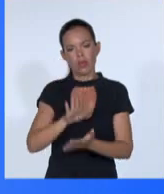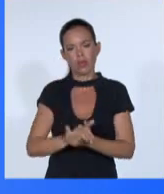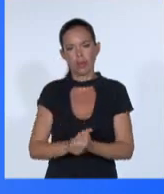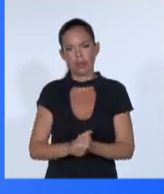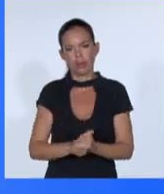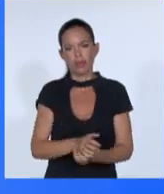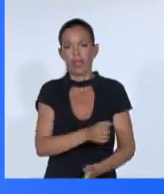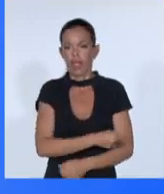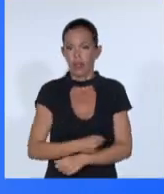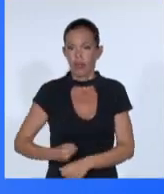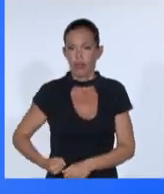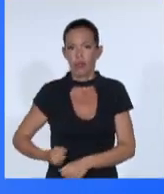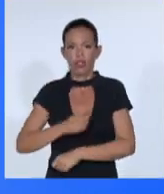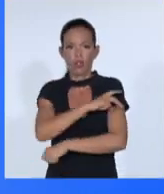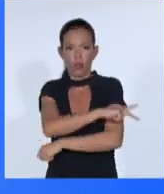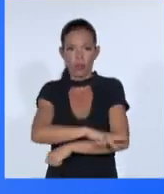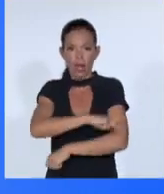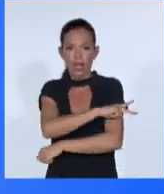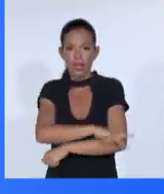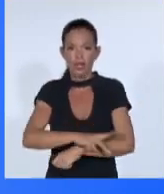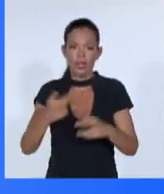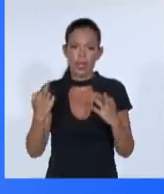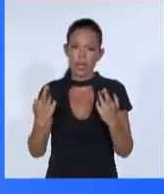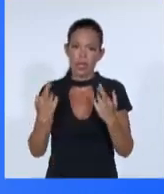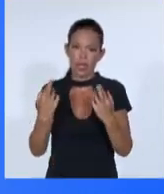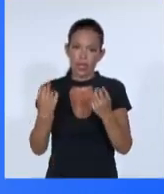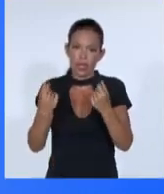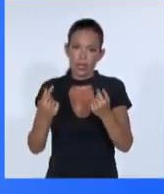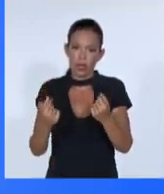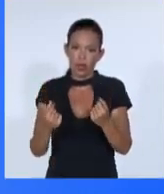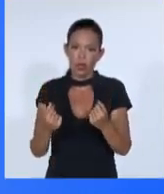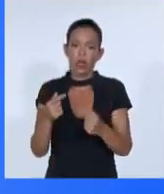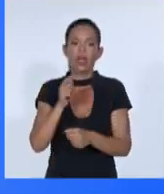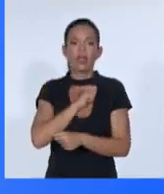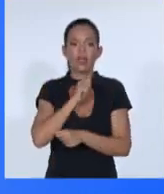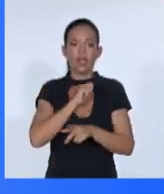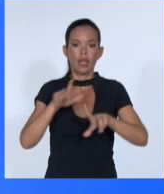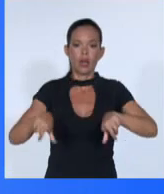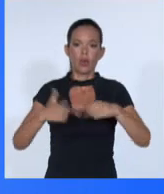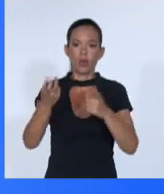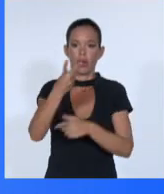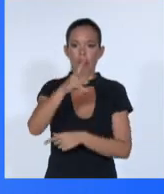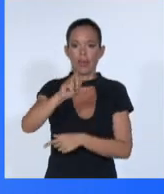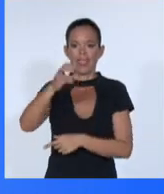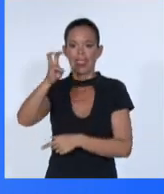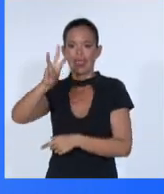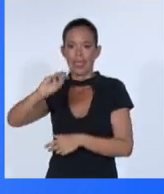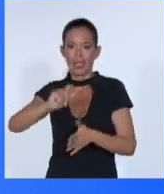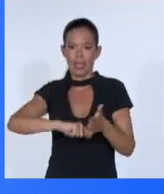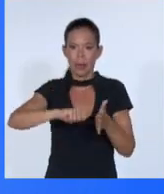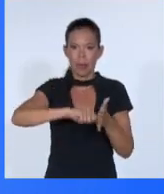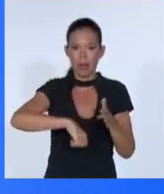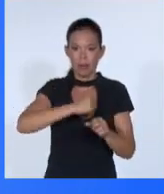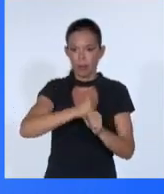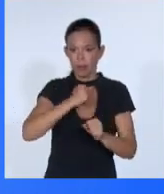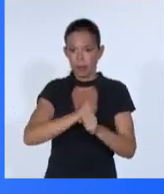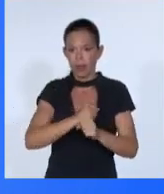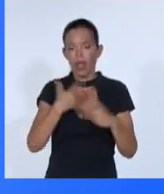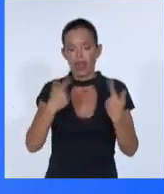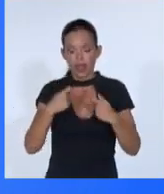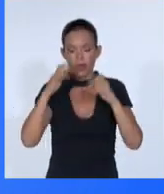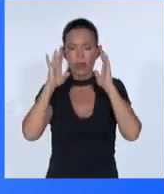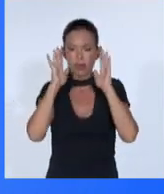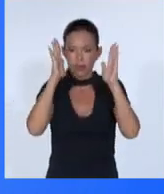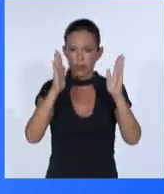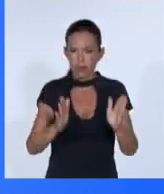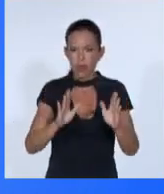desarrollo por aplicar la Agenda 2030 también tienen que estar respaldados por acciones concretas en materia de transferencia de